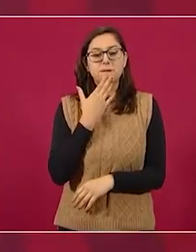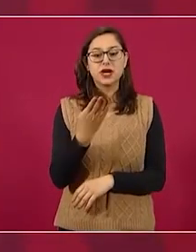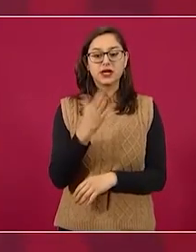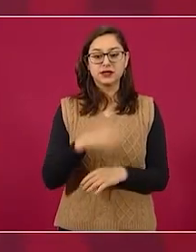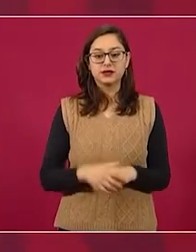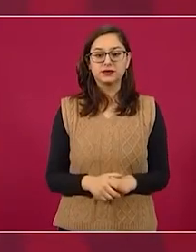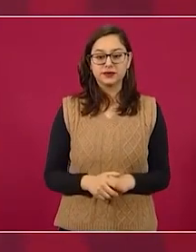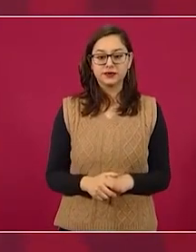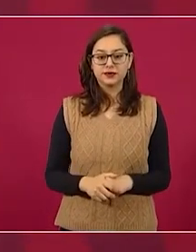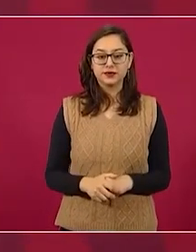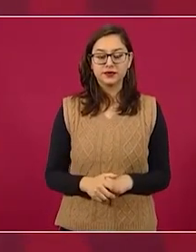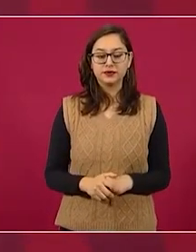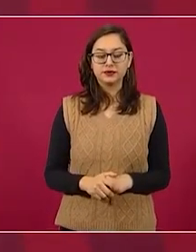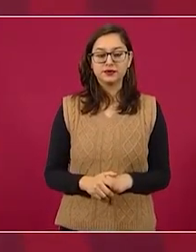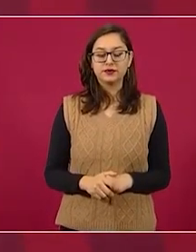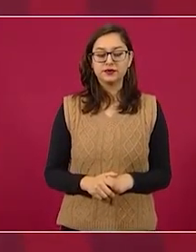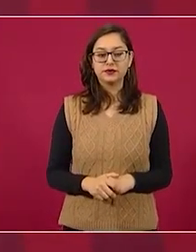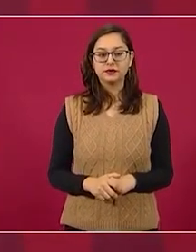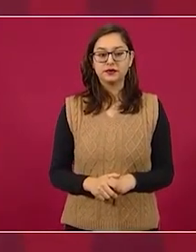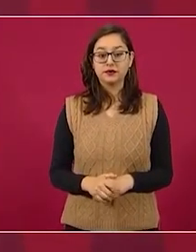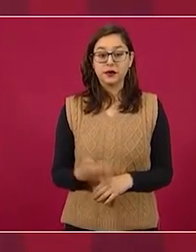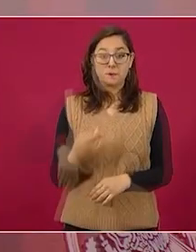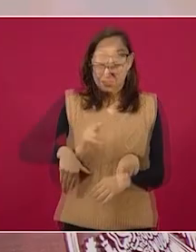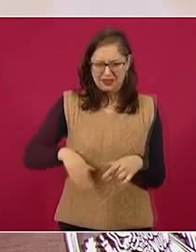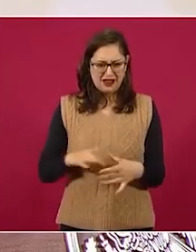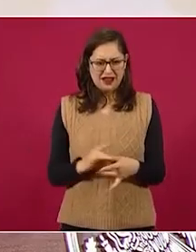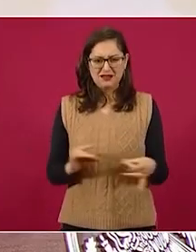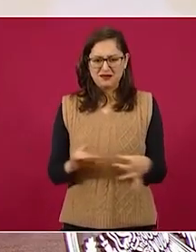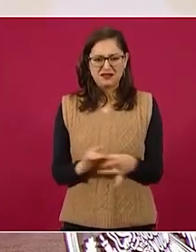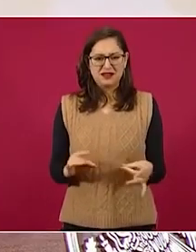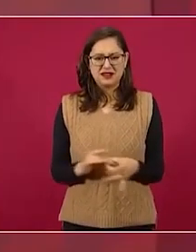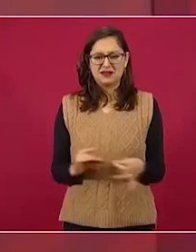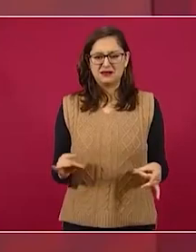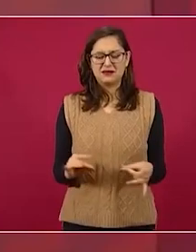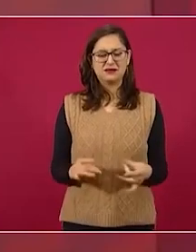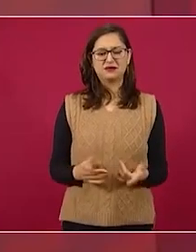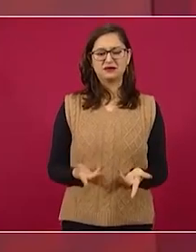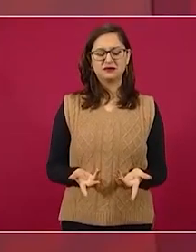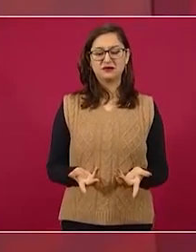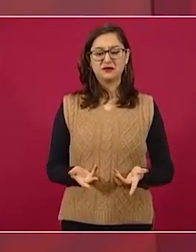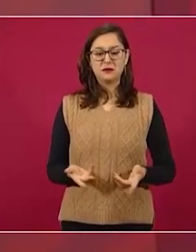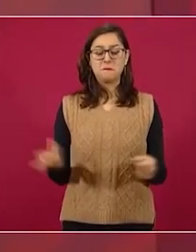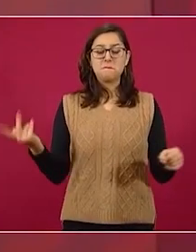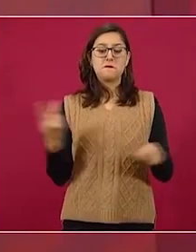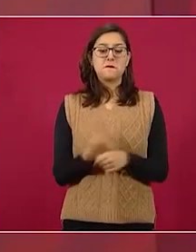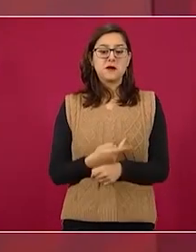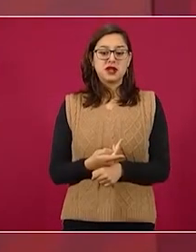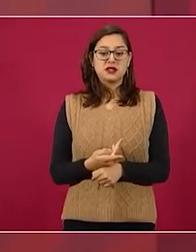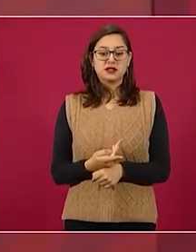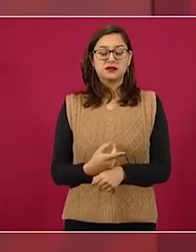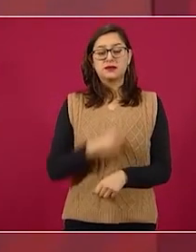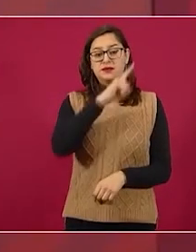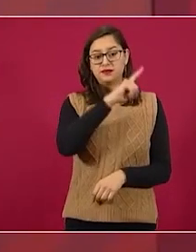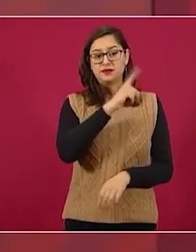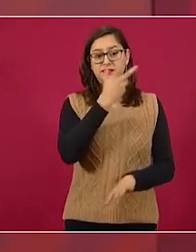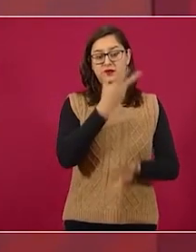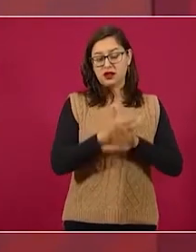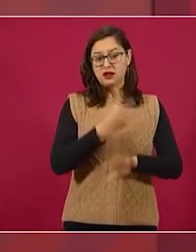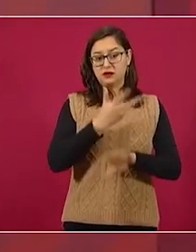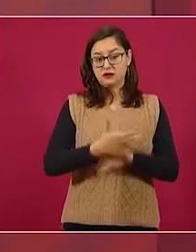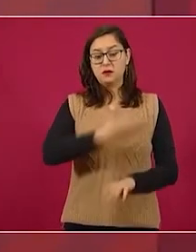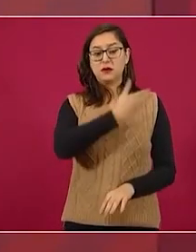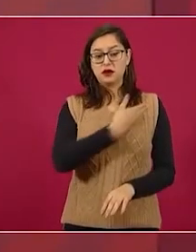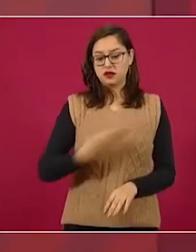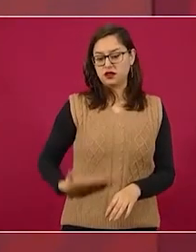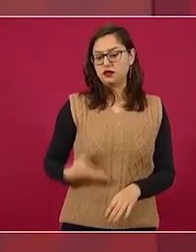muy parecido a lo que estábamos hablando ahora. El presidente Biden puede tener muy buenas intenciones, las